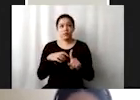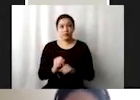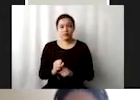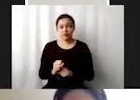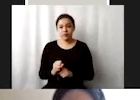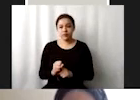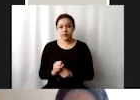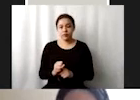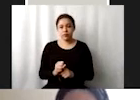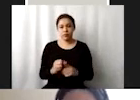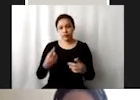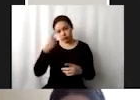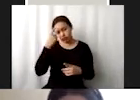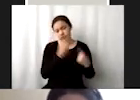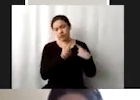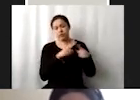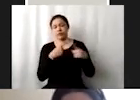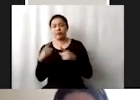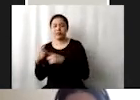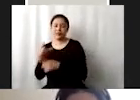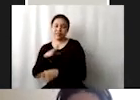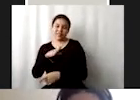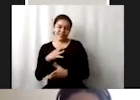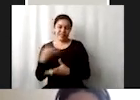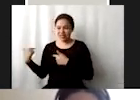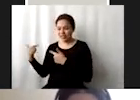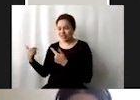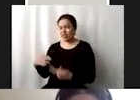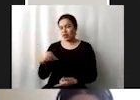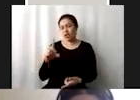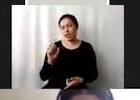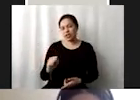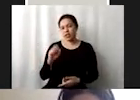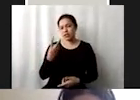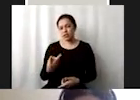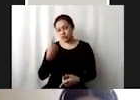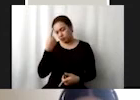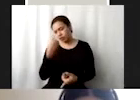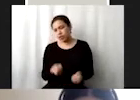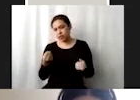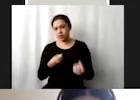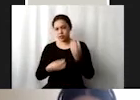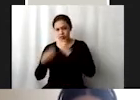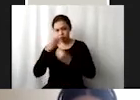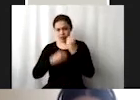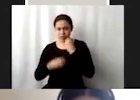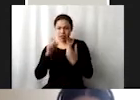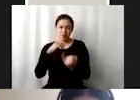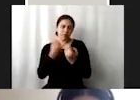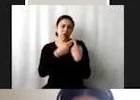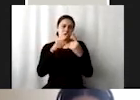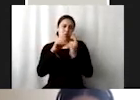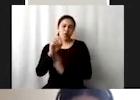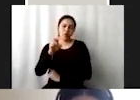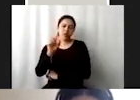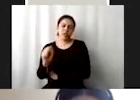diversificar este aspecto genético que hablamos del ODS 2 sobre seguridad alimentaria y así algunos otros ODS